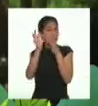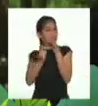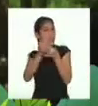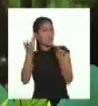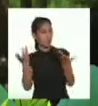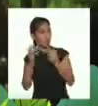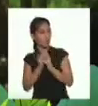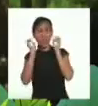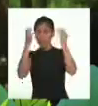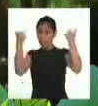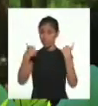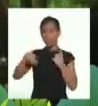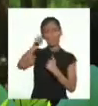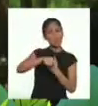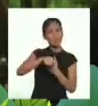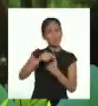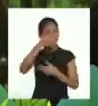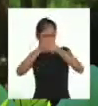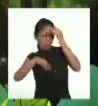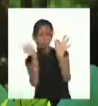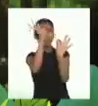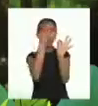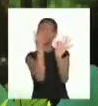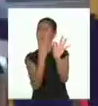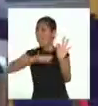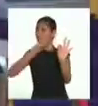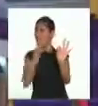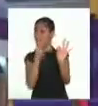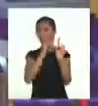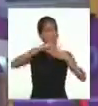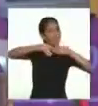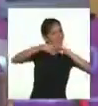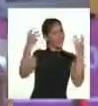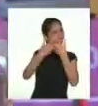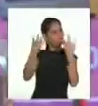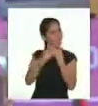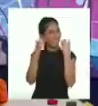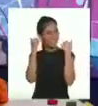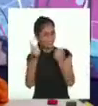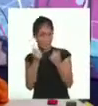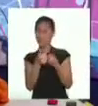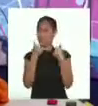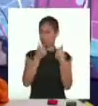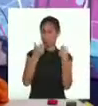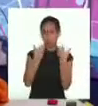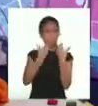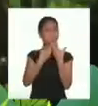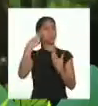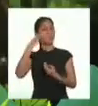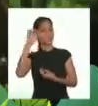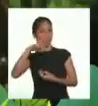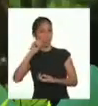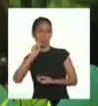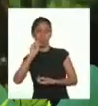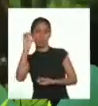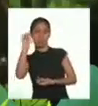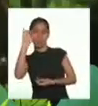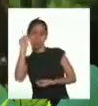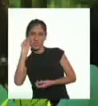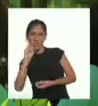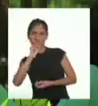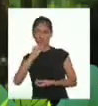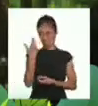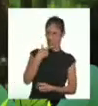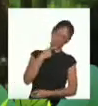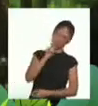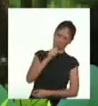de explicar por qué las mujeres saben de qué es tan bonito. ¡Muy bien! Es una buena hipótesis. ¿Una hipo...